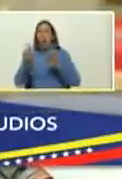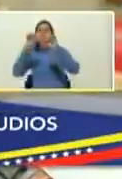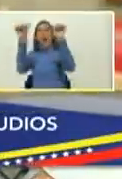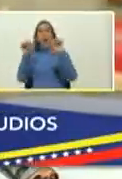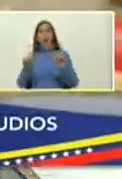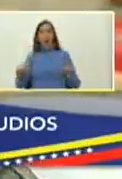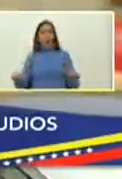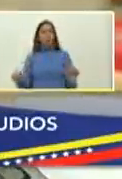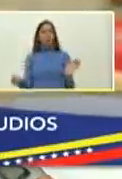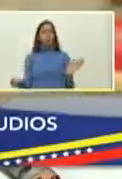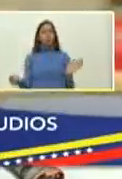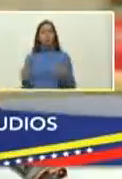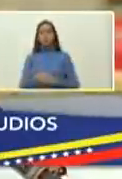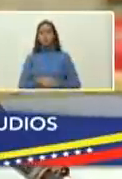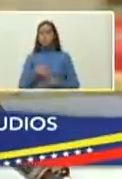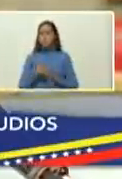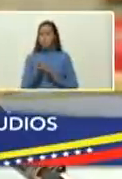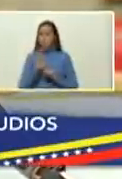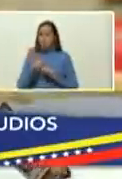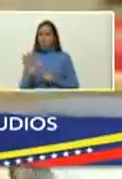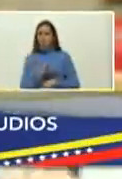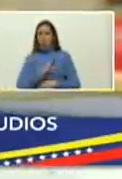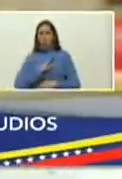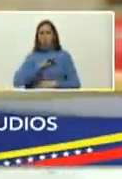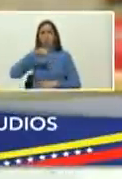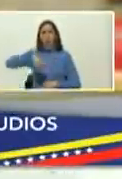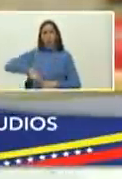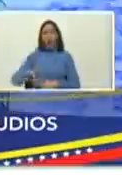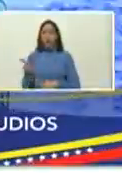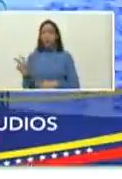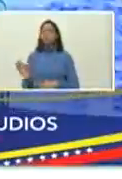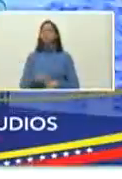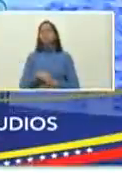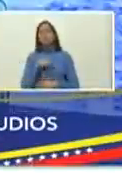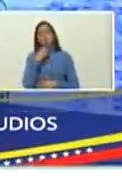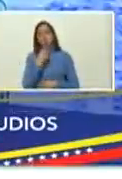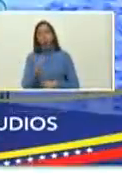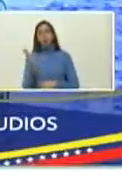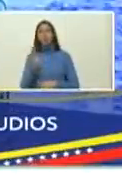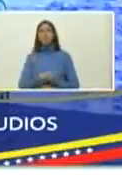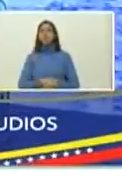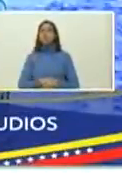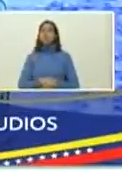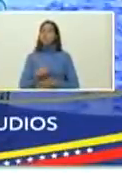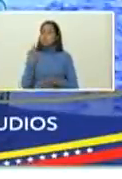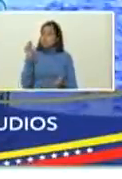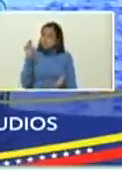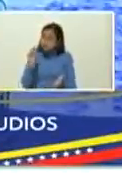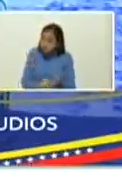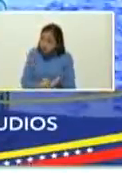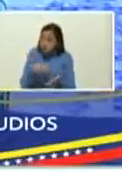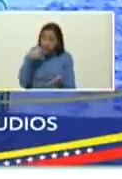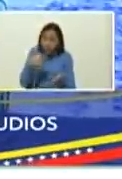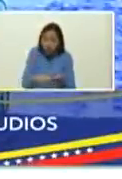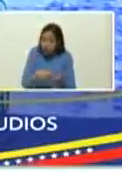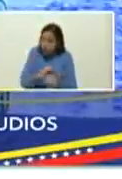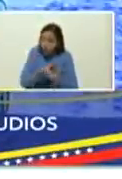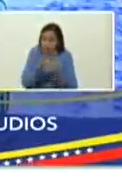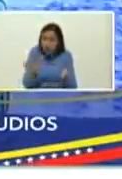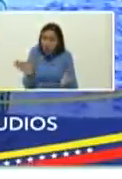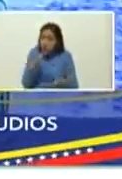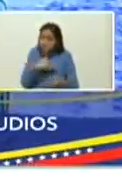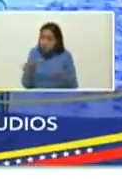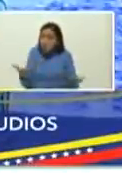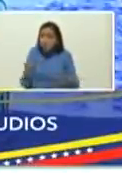artísticas que forman parte del patrimonio cultural venezolano correcto pero tienen que colocarlo aquí porque no queda claro imagen